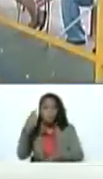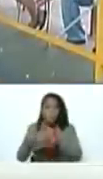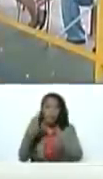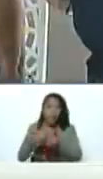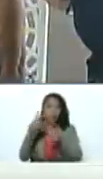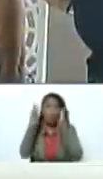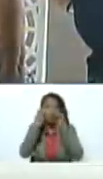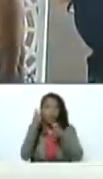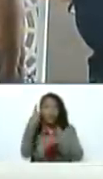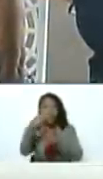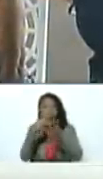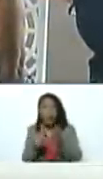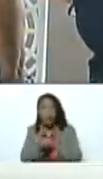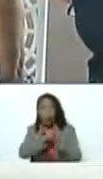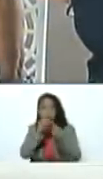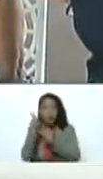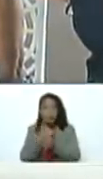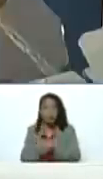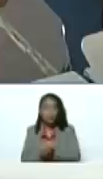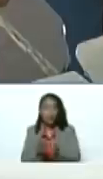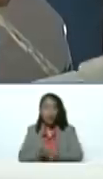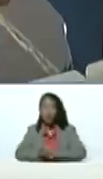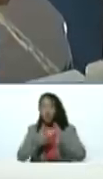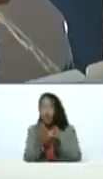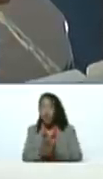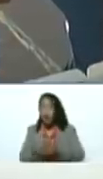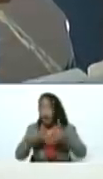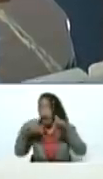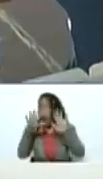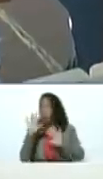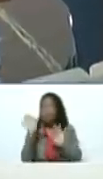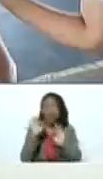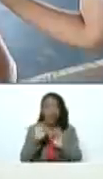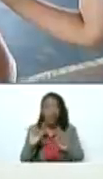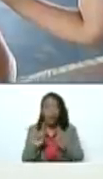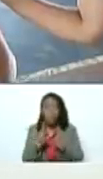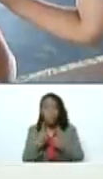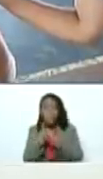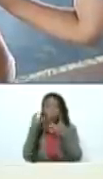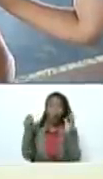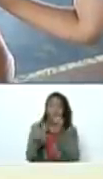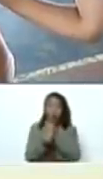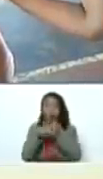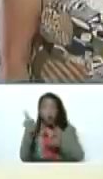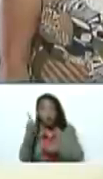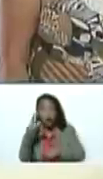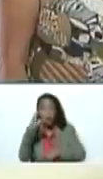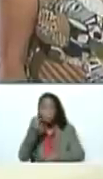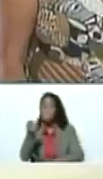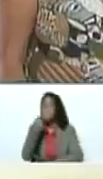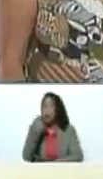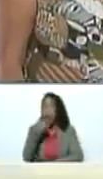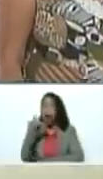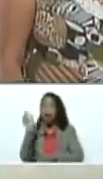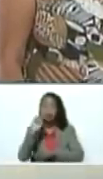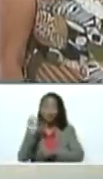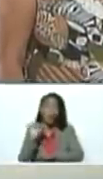las nuevas variantes en un mundo que aún no descubre ni la medicina ni la vacuna para